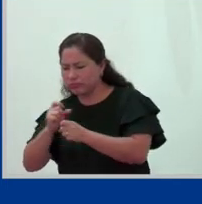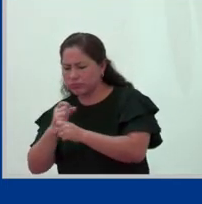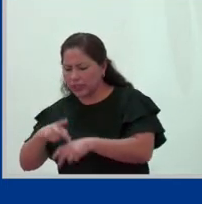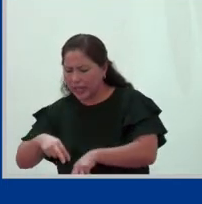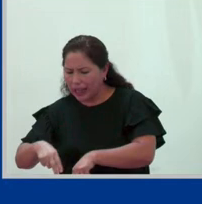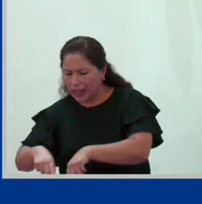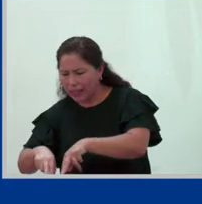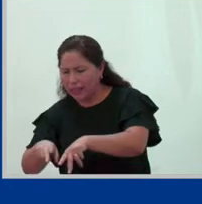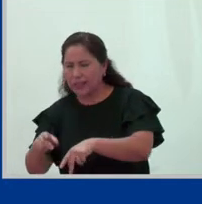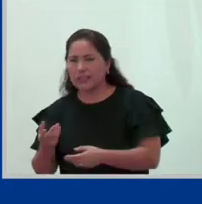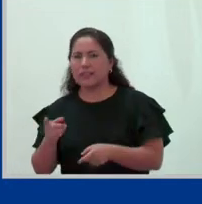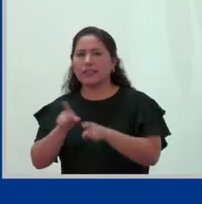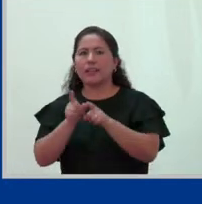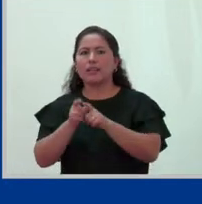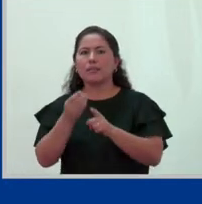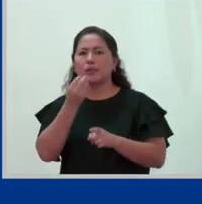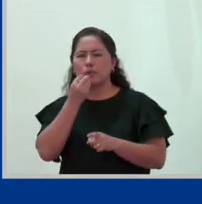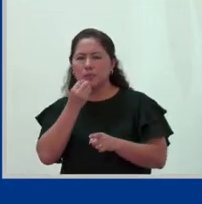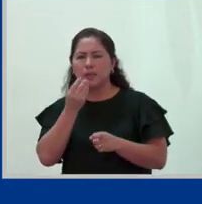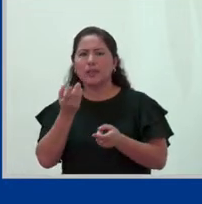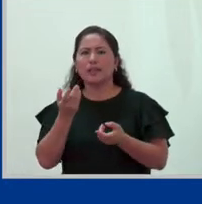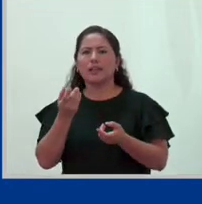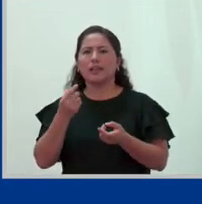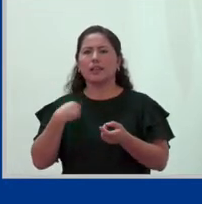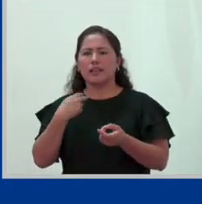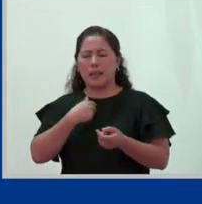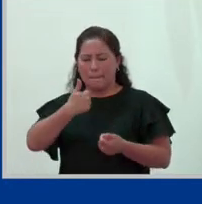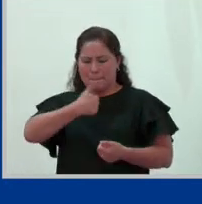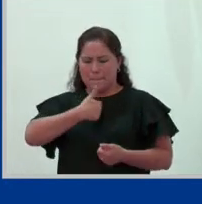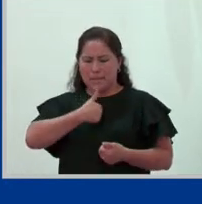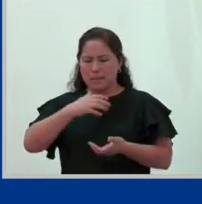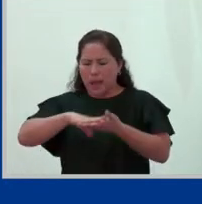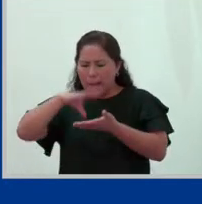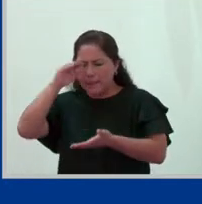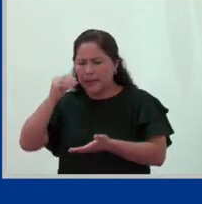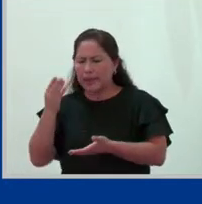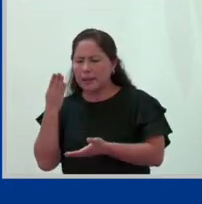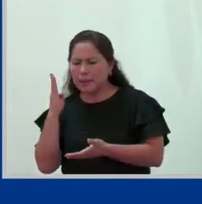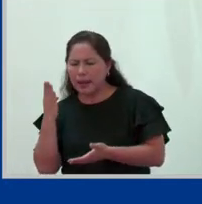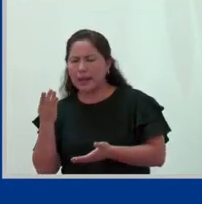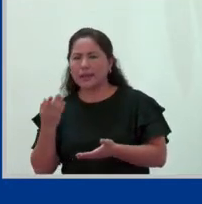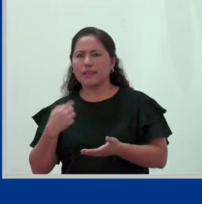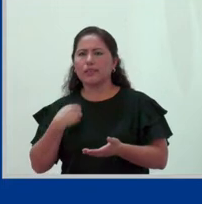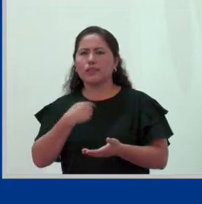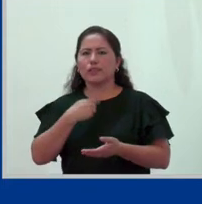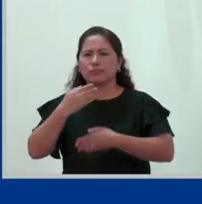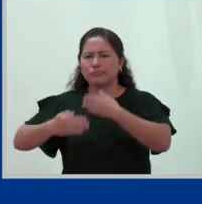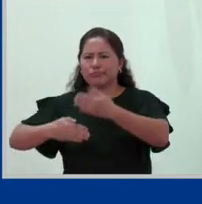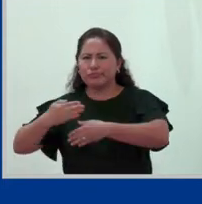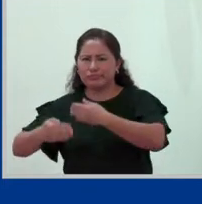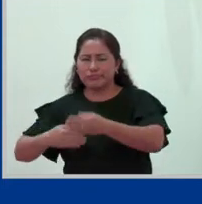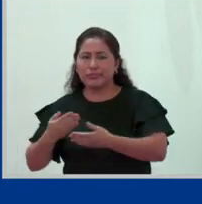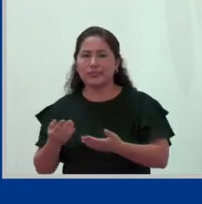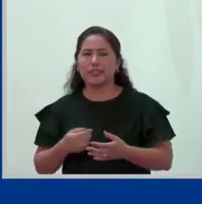Alimentarnos, poder ir al baño por nuestros propios medios, incluso más tiempo hacerlo de manera autónoma.